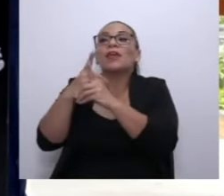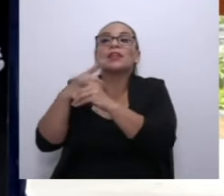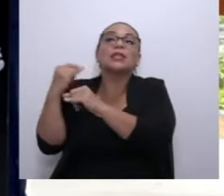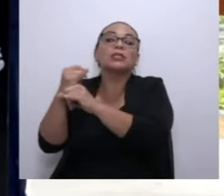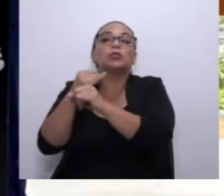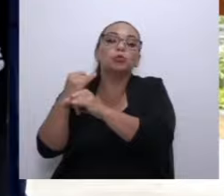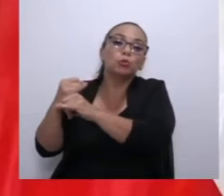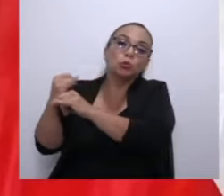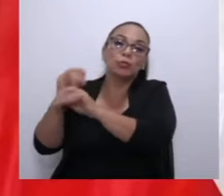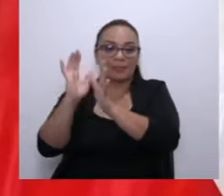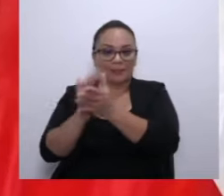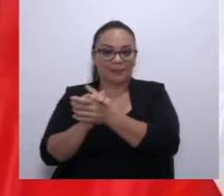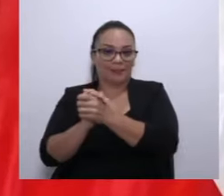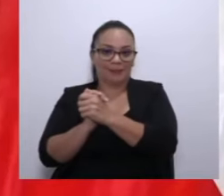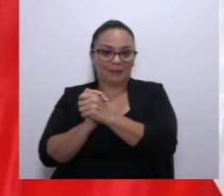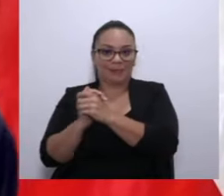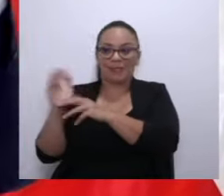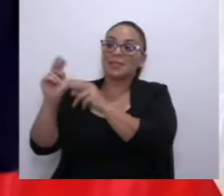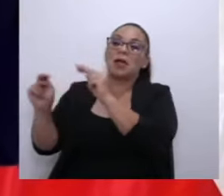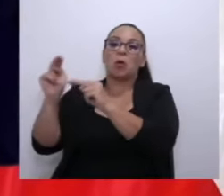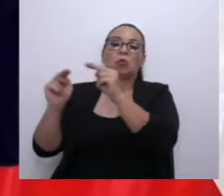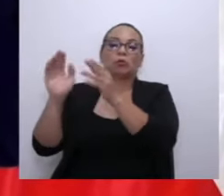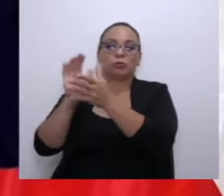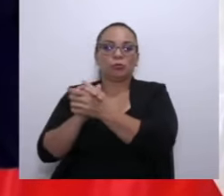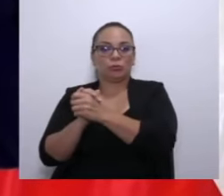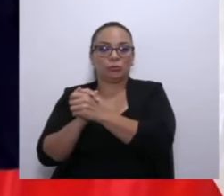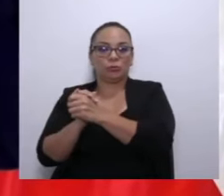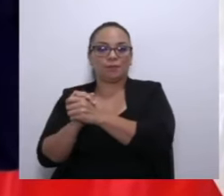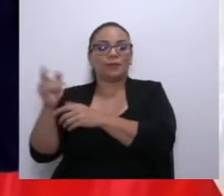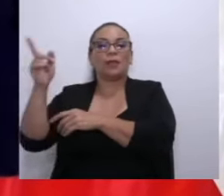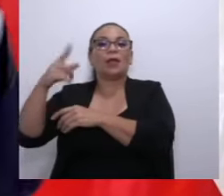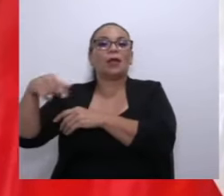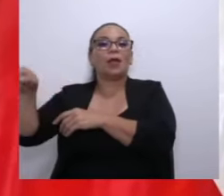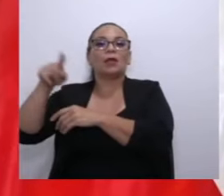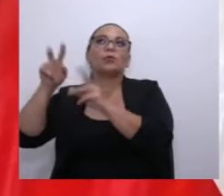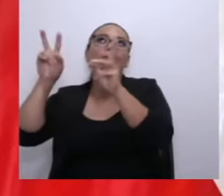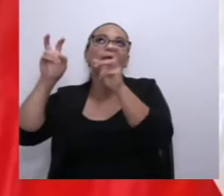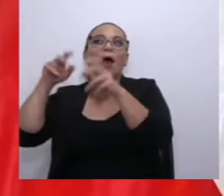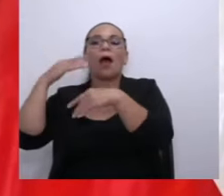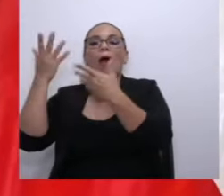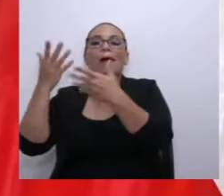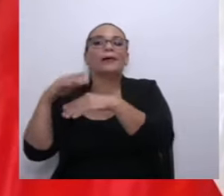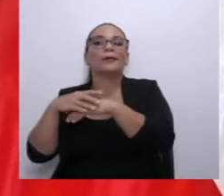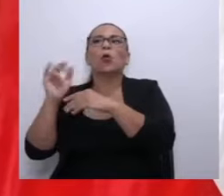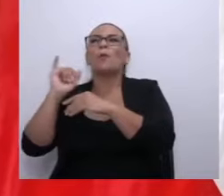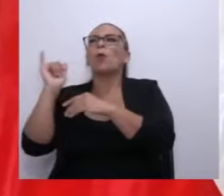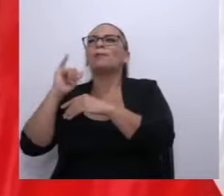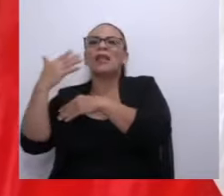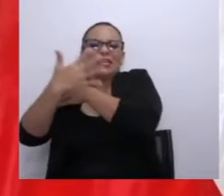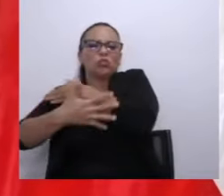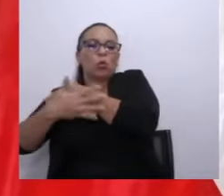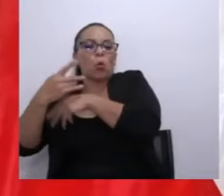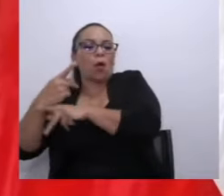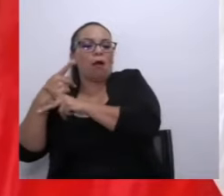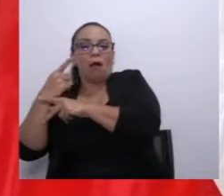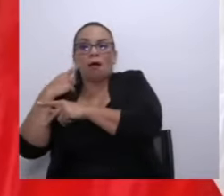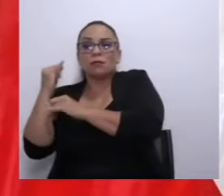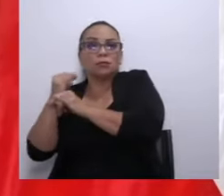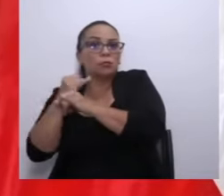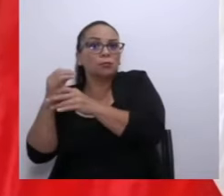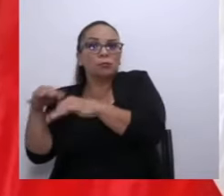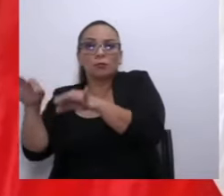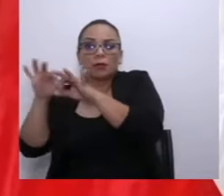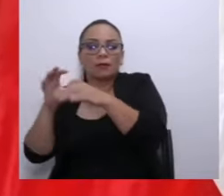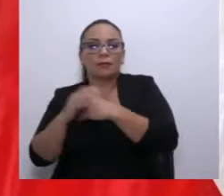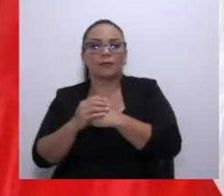se escudan detrás de ese concepto abstracto. La Contraloría, no a los escáneres,